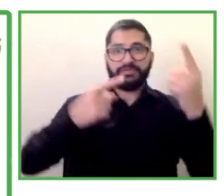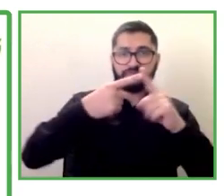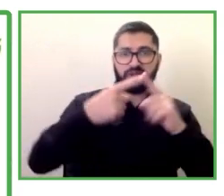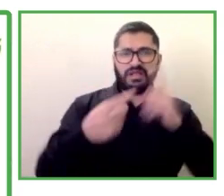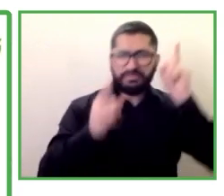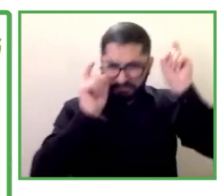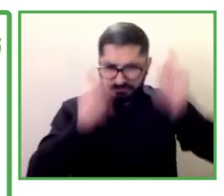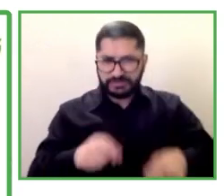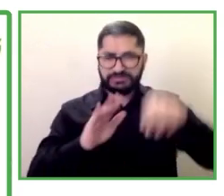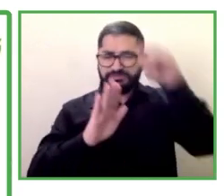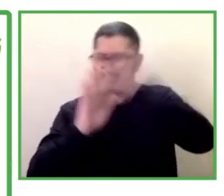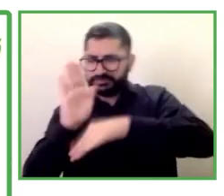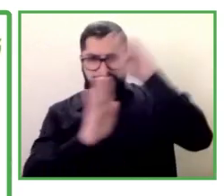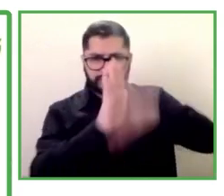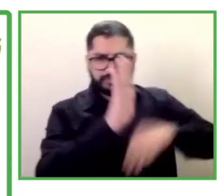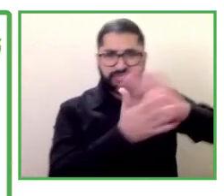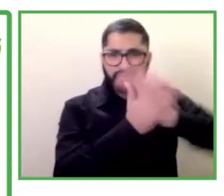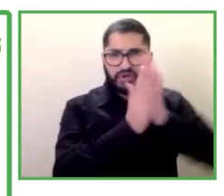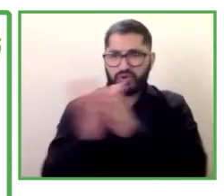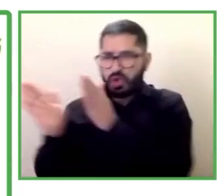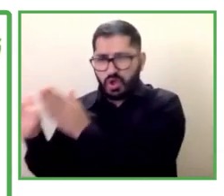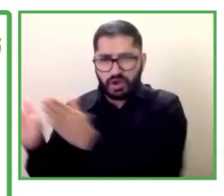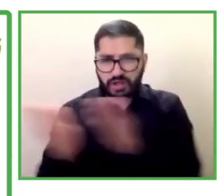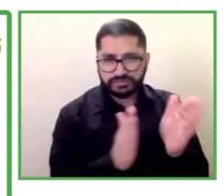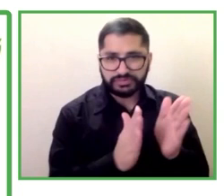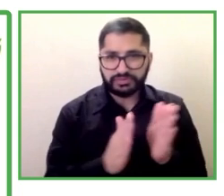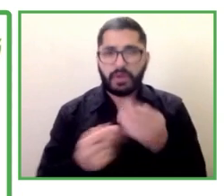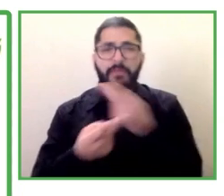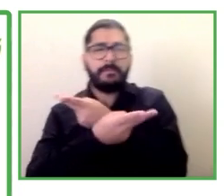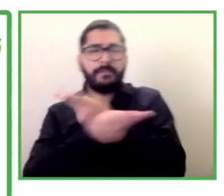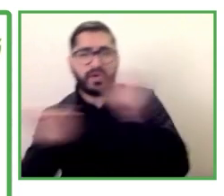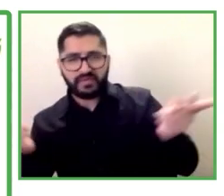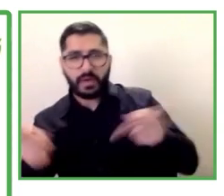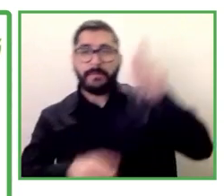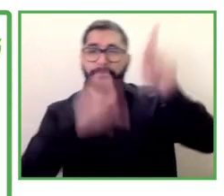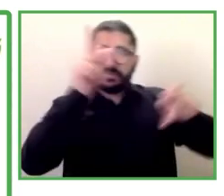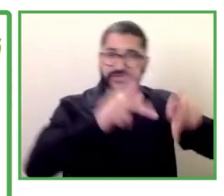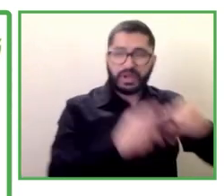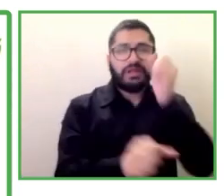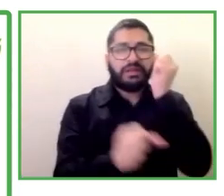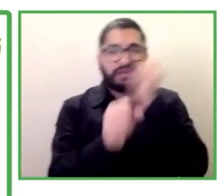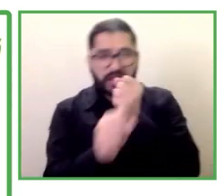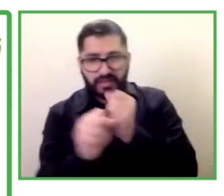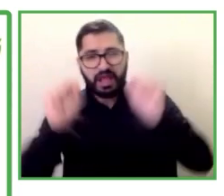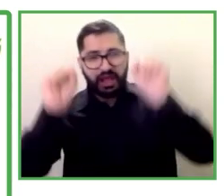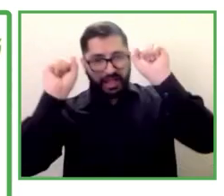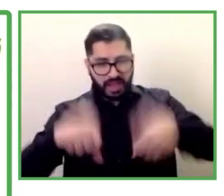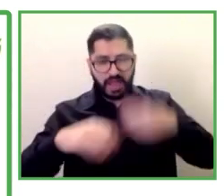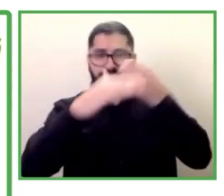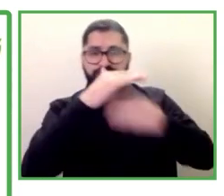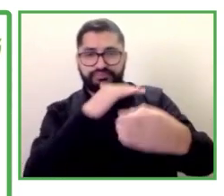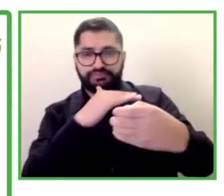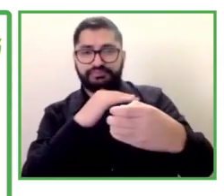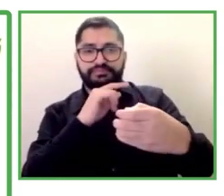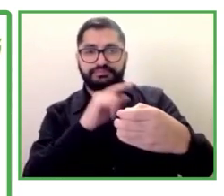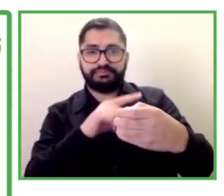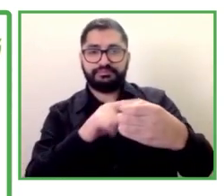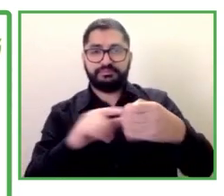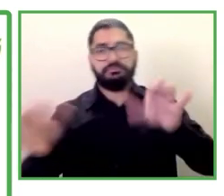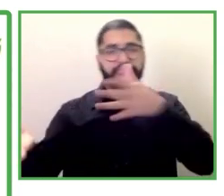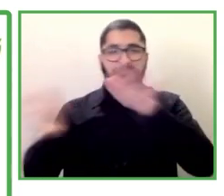como demandantes de empleo no ocupados y además deben de acreditar al menos un 20% de discapacidad